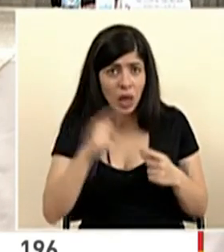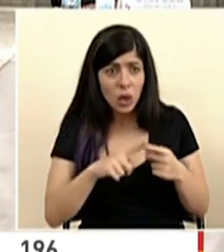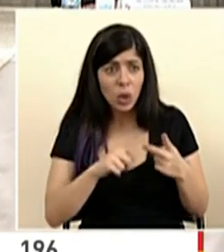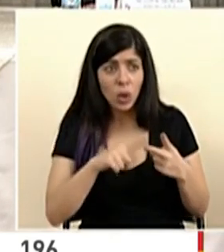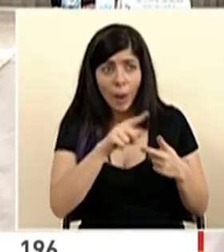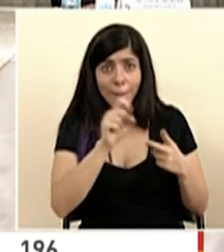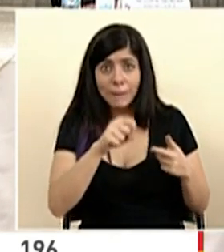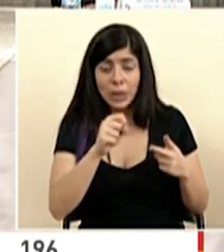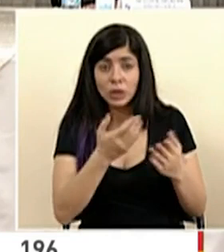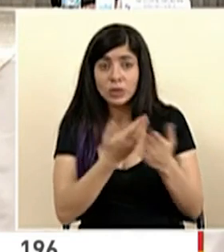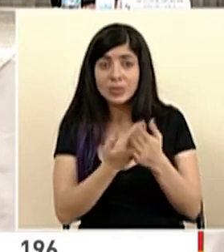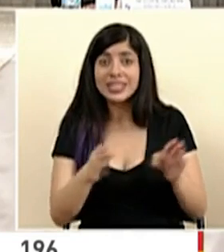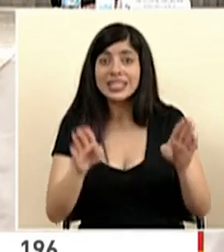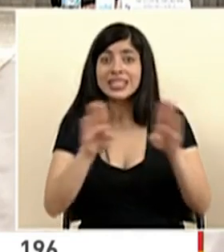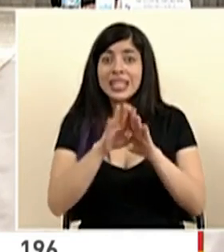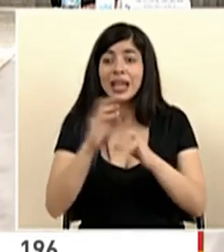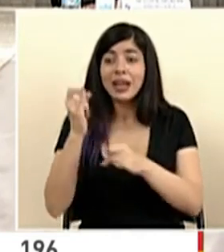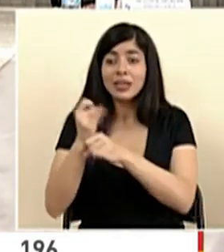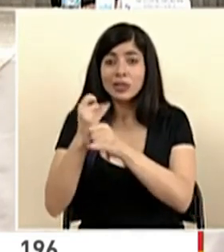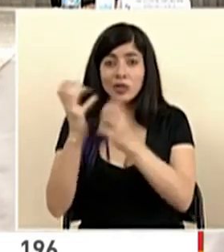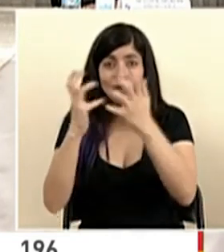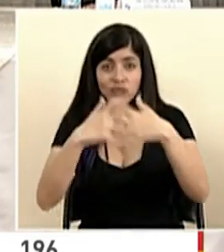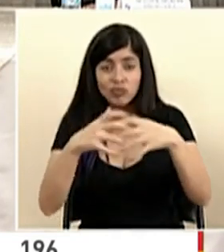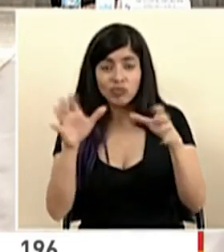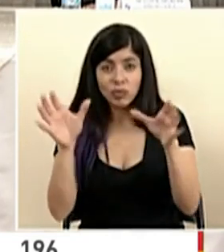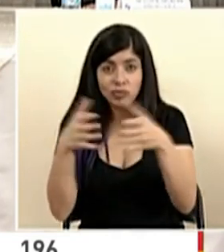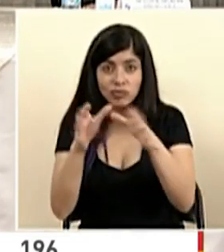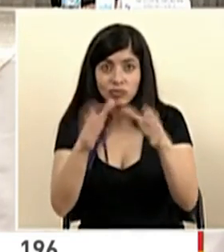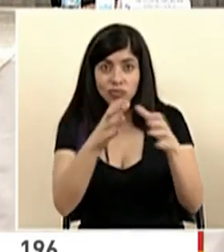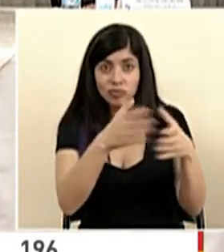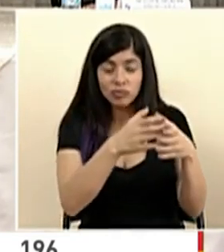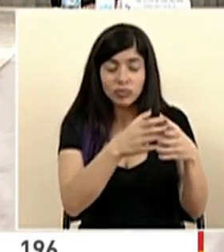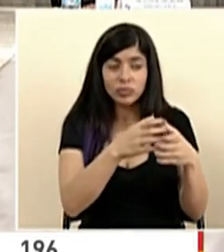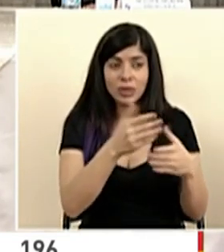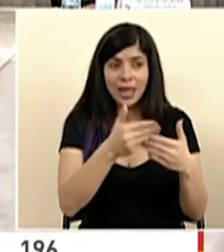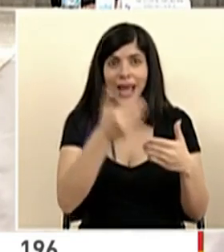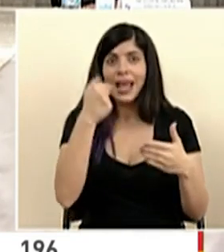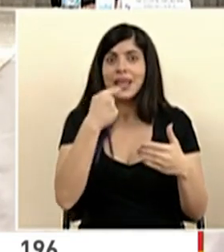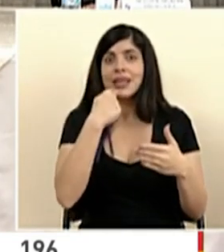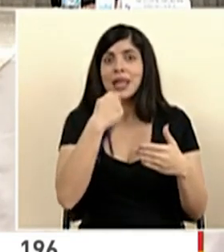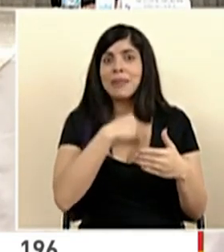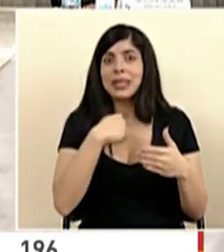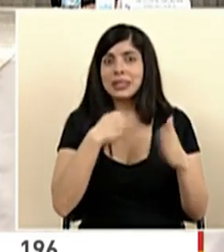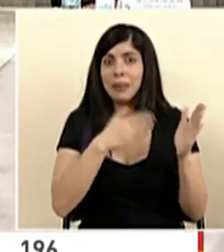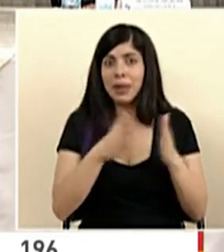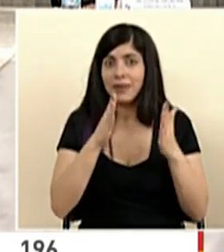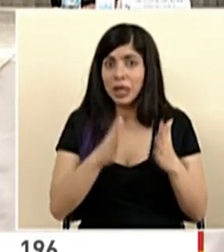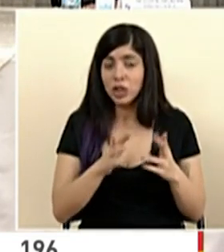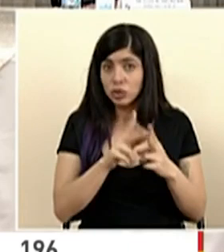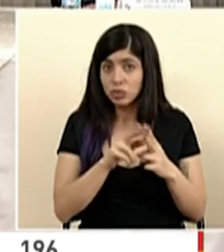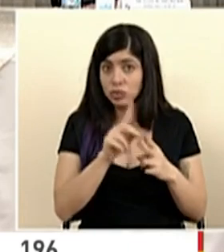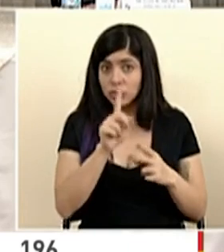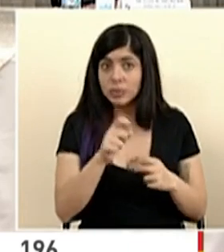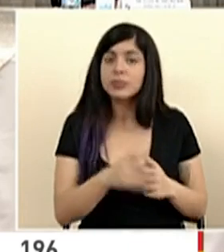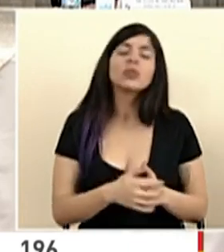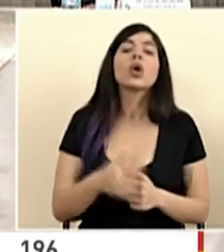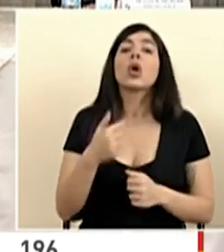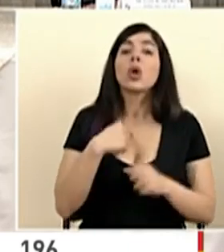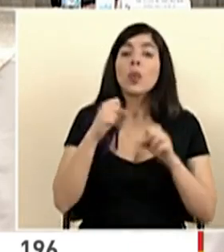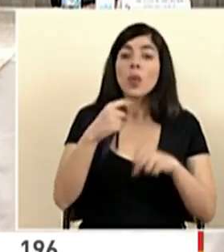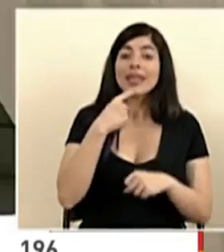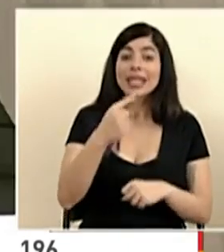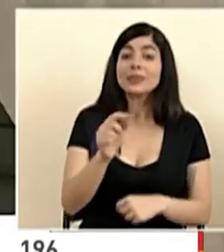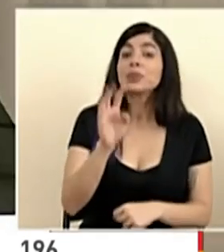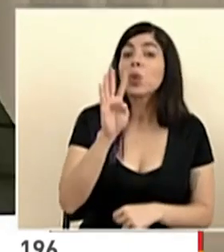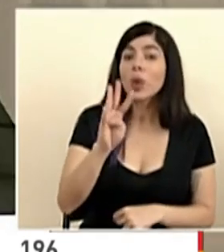presentar el proyecto de cierre y fusiones de instituciones que adelantó la ministra de planificación lo que adelanto es que